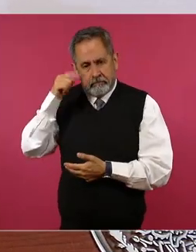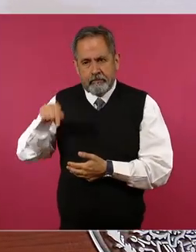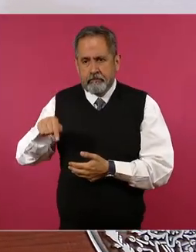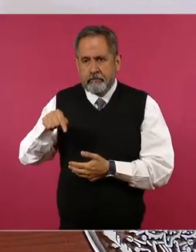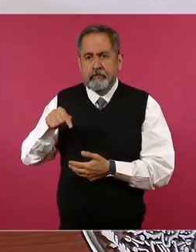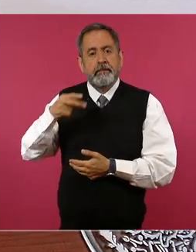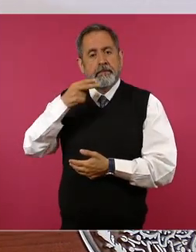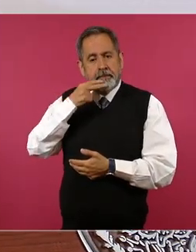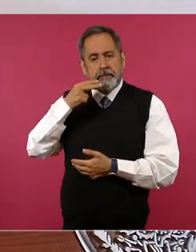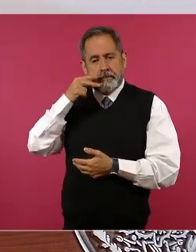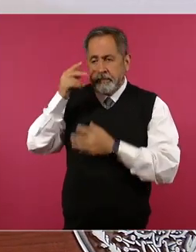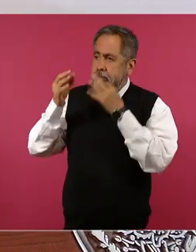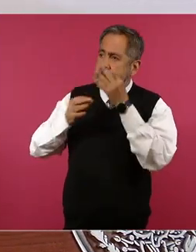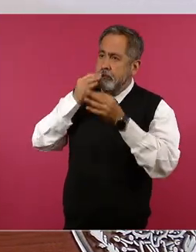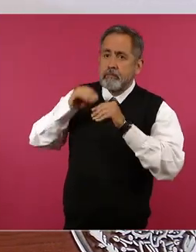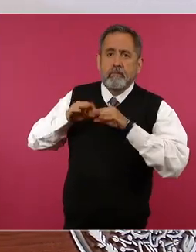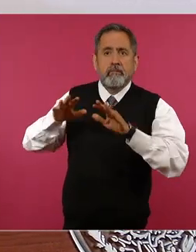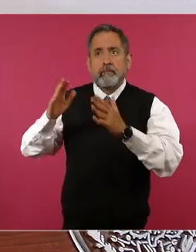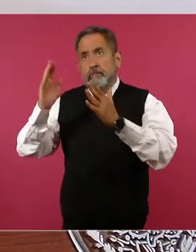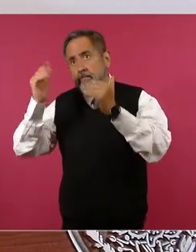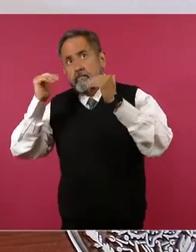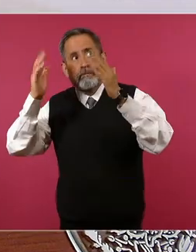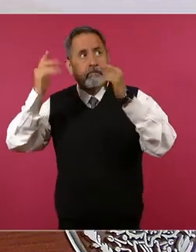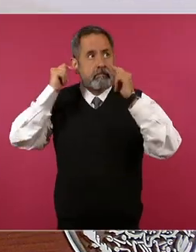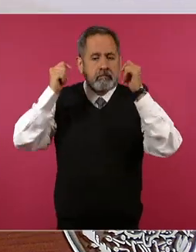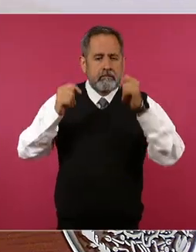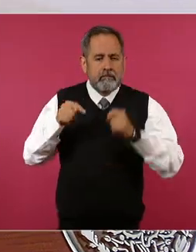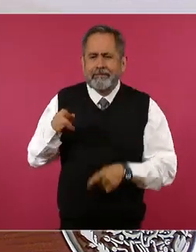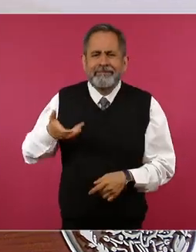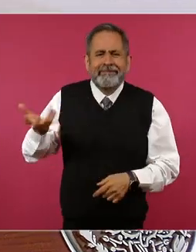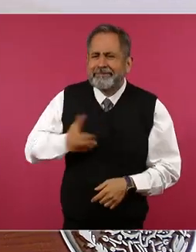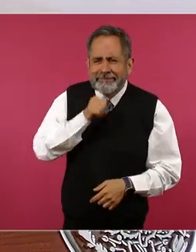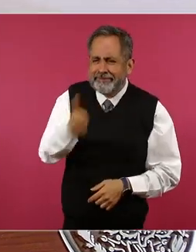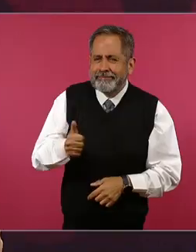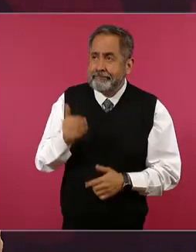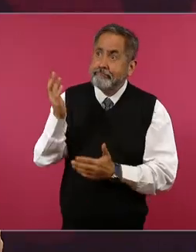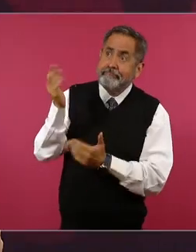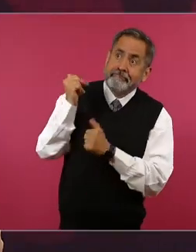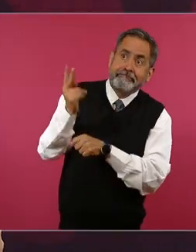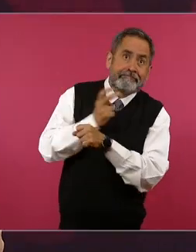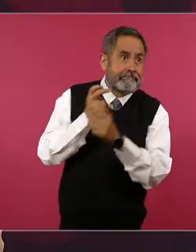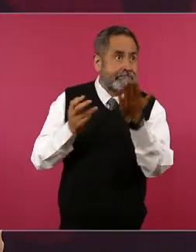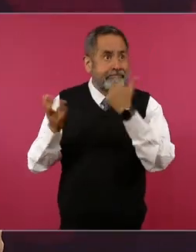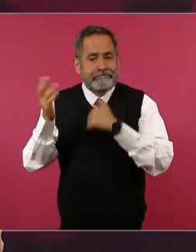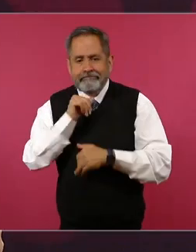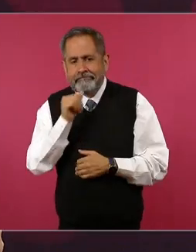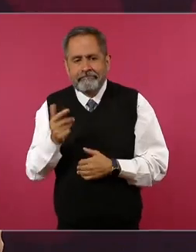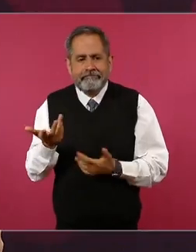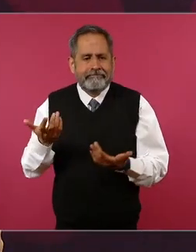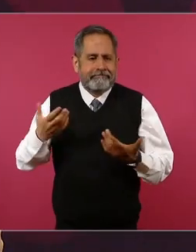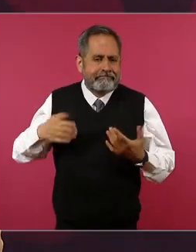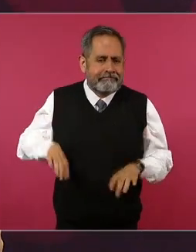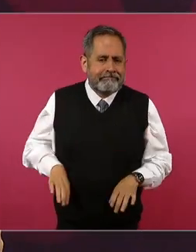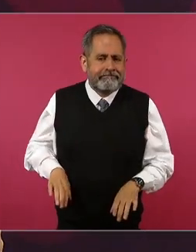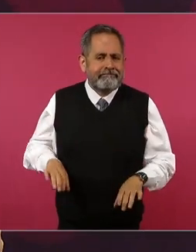promover el turismo no promovían nada se robaban